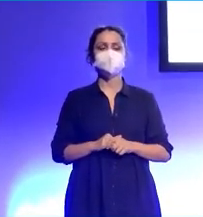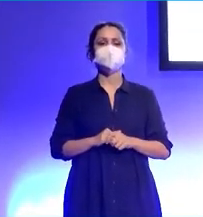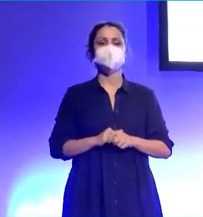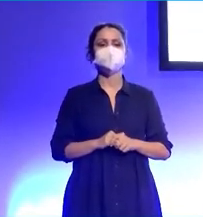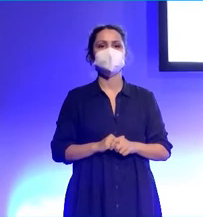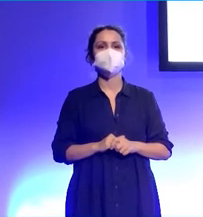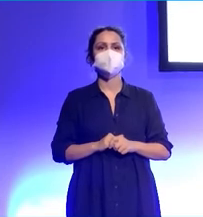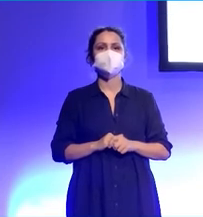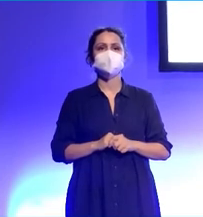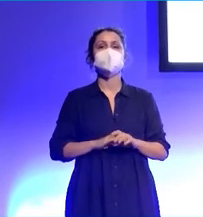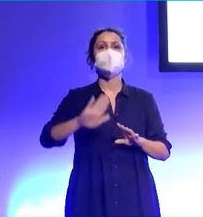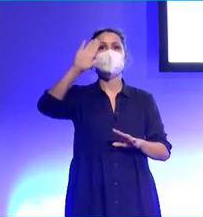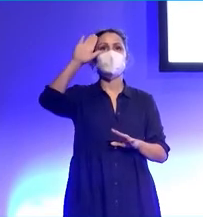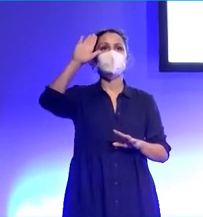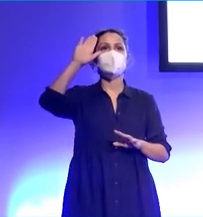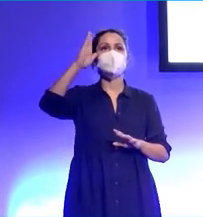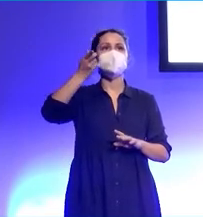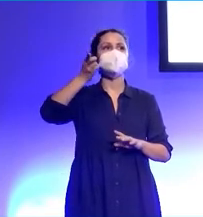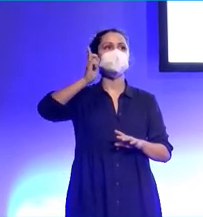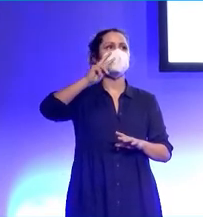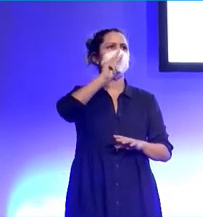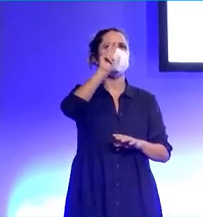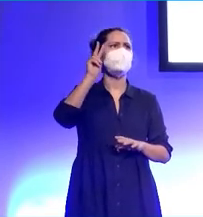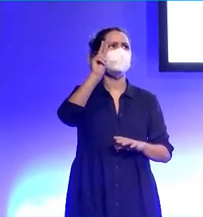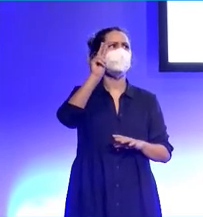Por arriba, ¿ha levantado alguien la mano mientras tanto? Que no he mirado.